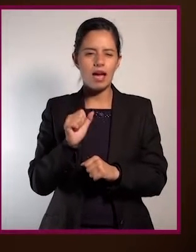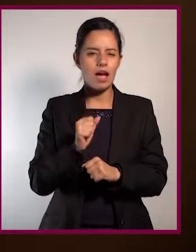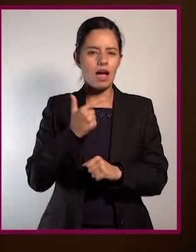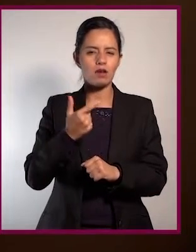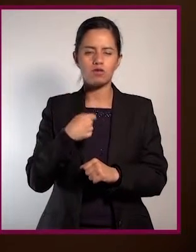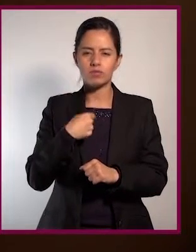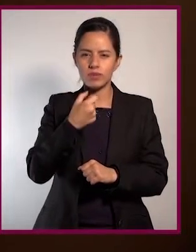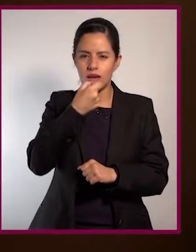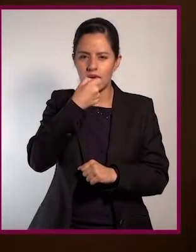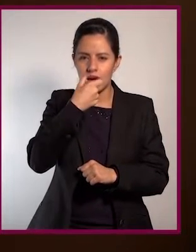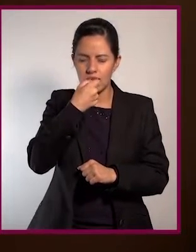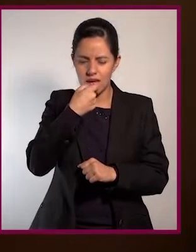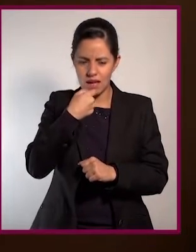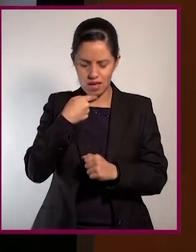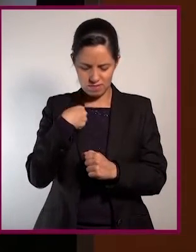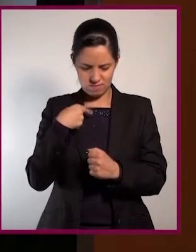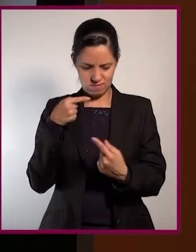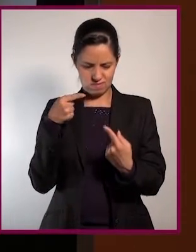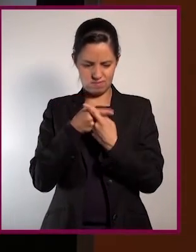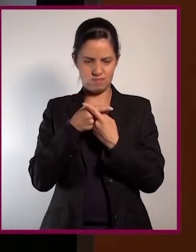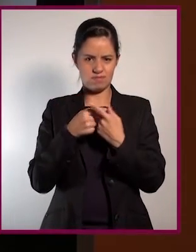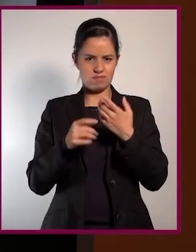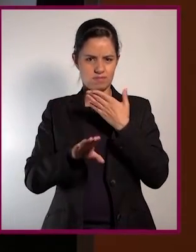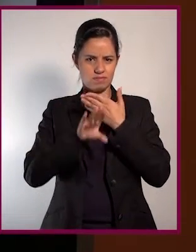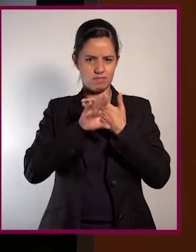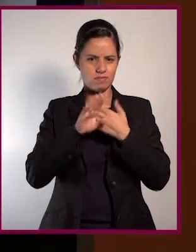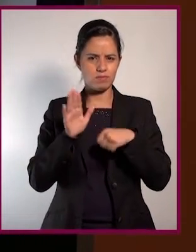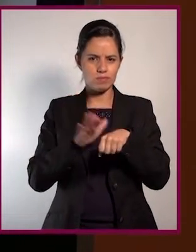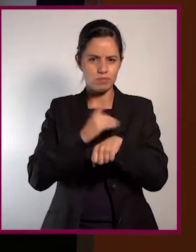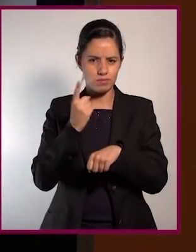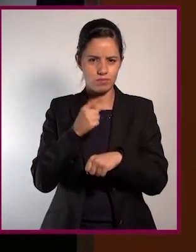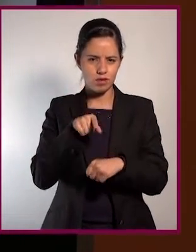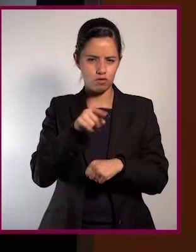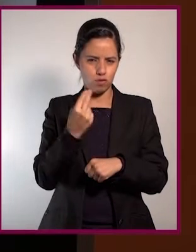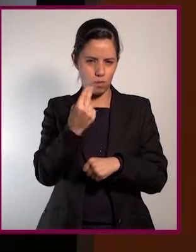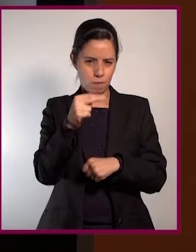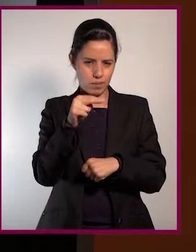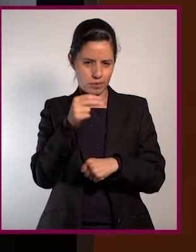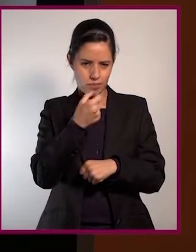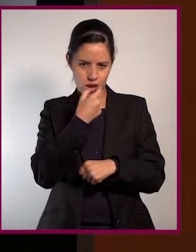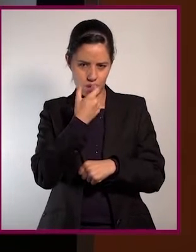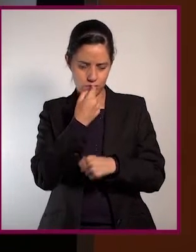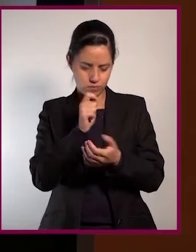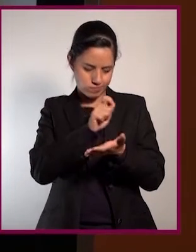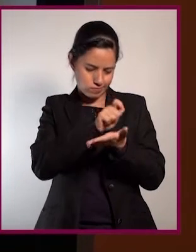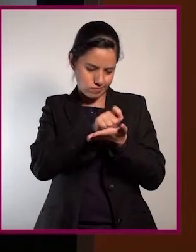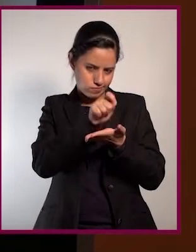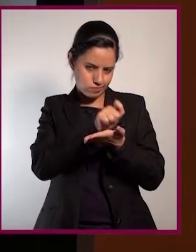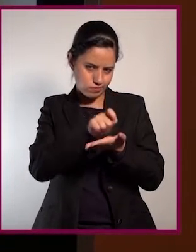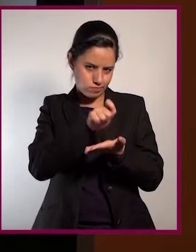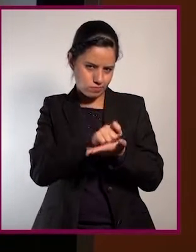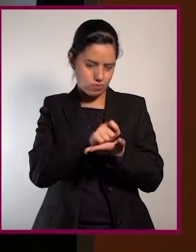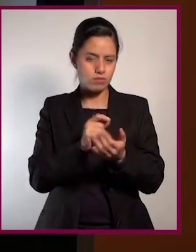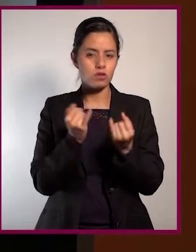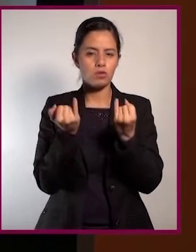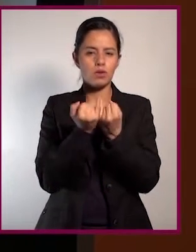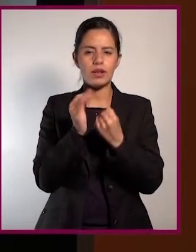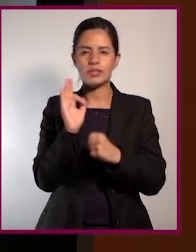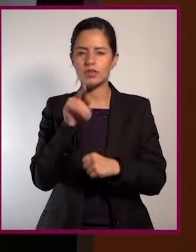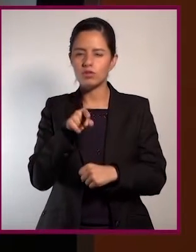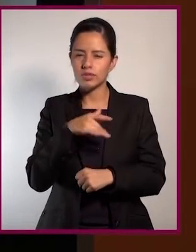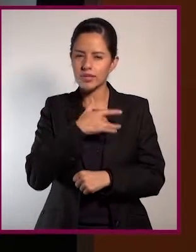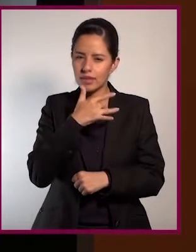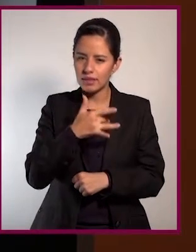o moderada a algún medicamento? Anotar el nombre del medicamento, anotar los síntomas, digamos, las molestias que